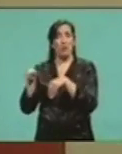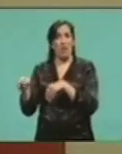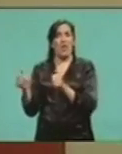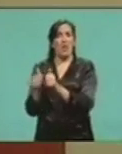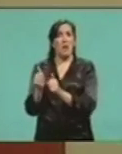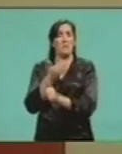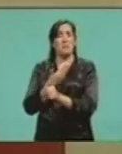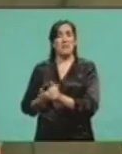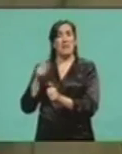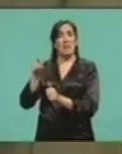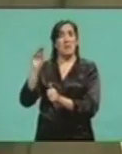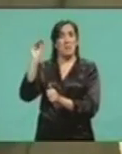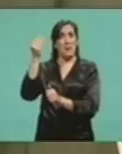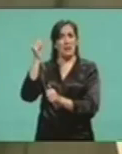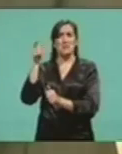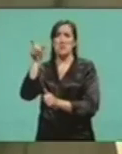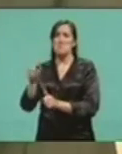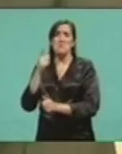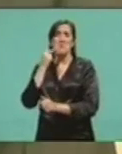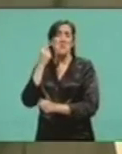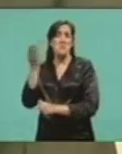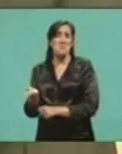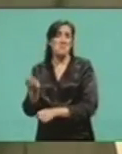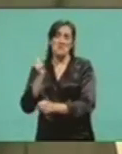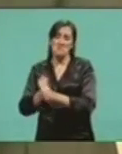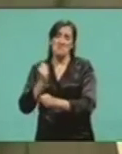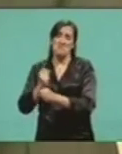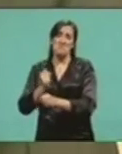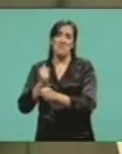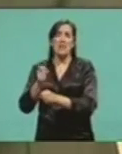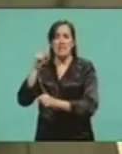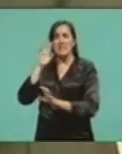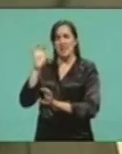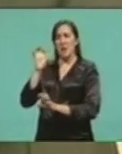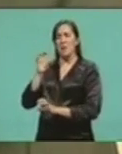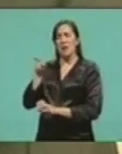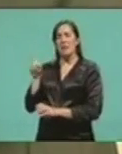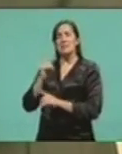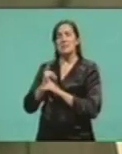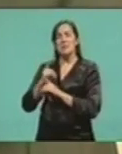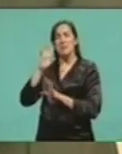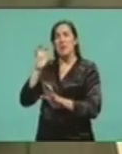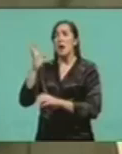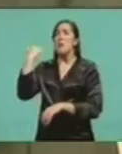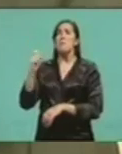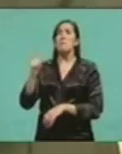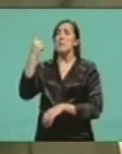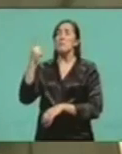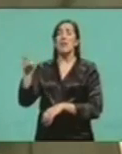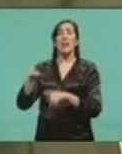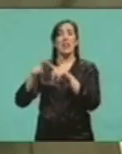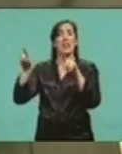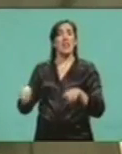del Brasil, un obrero, siempre se acordaba que vos habías dicho que el primer título que habías tenido